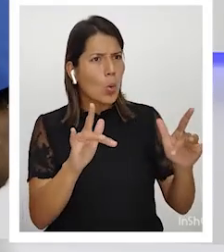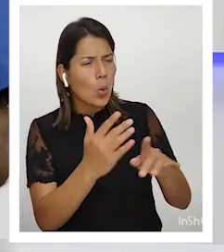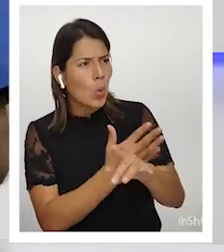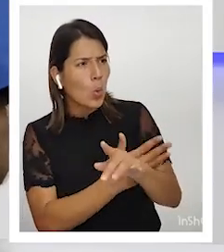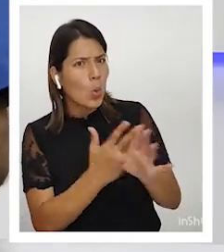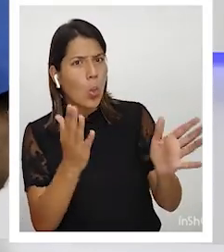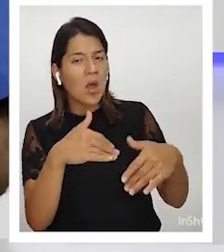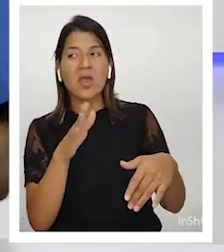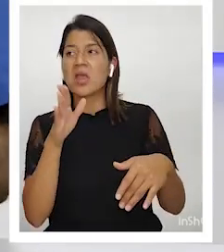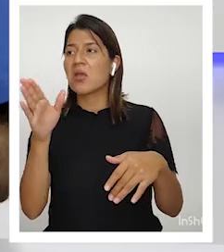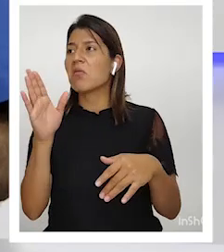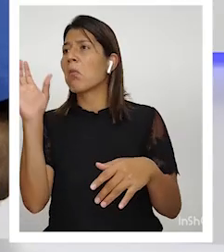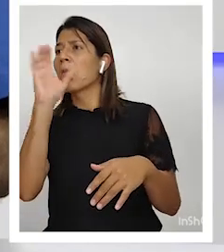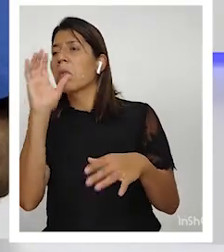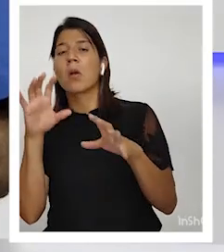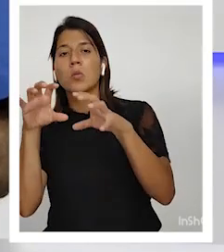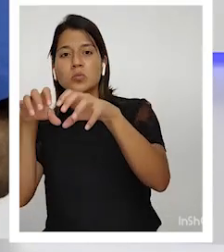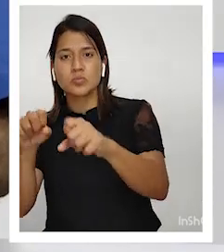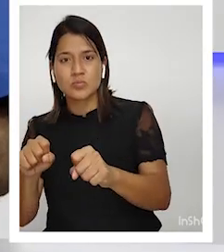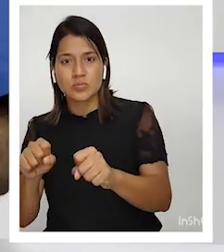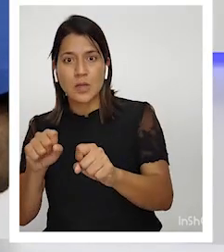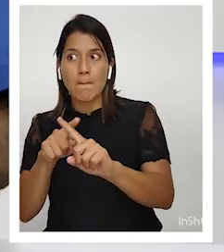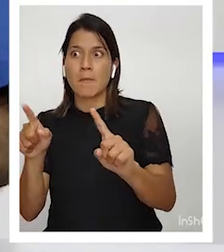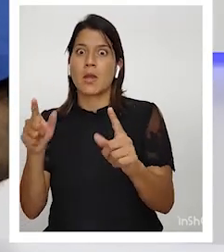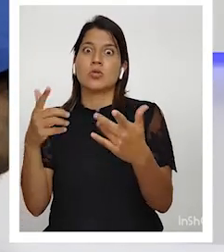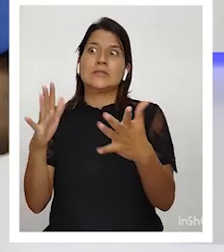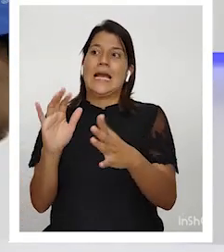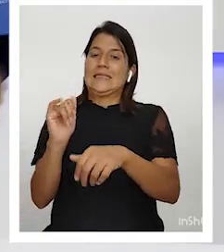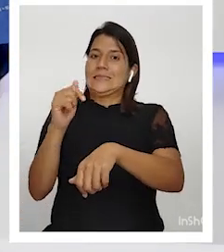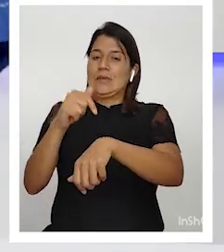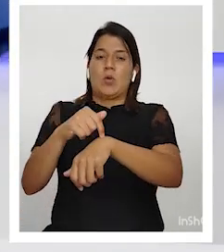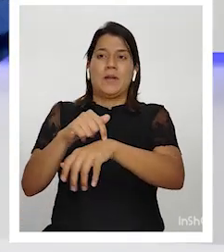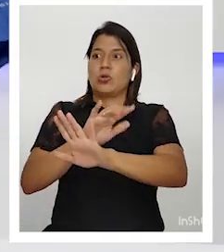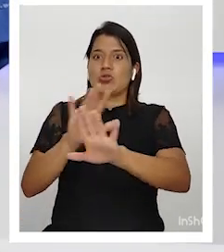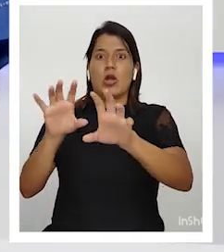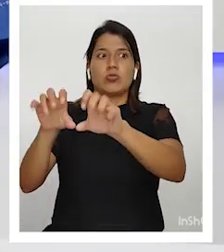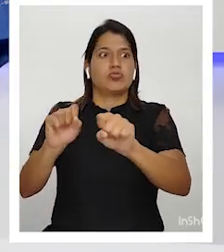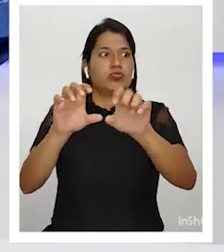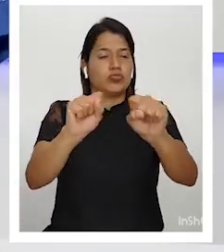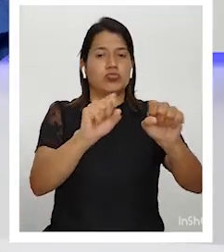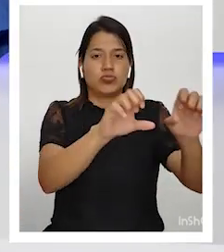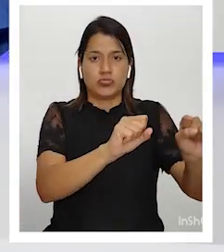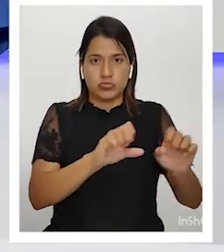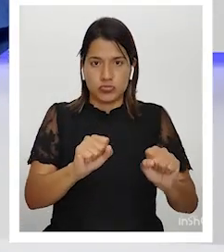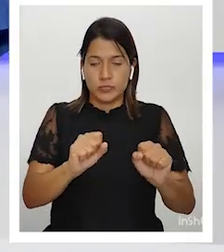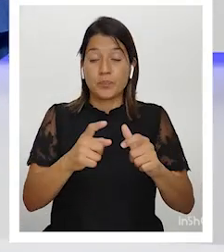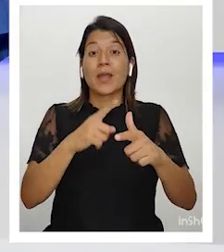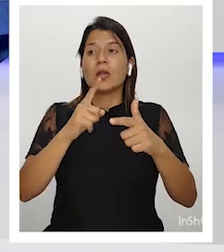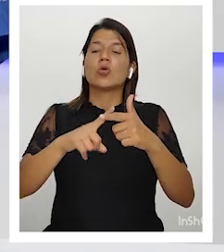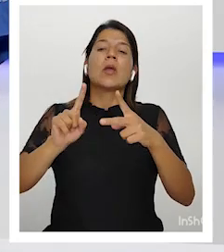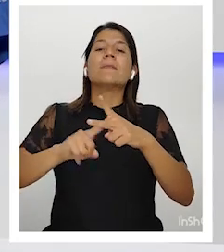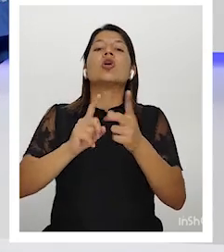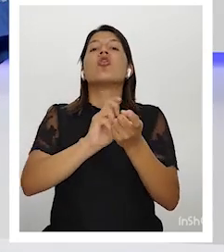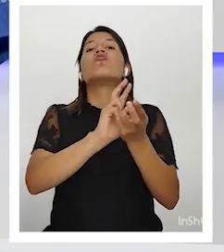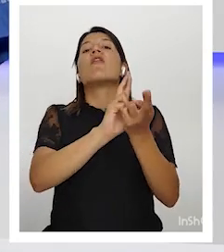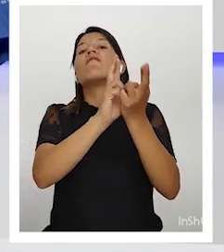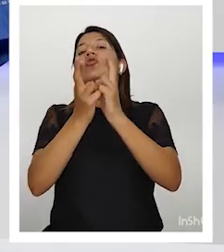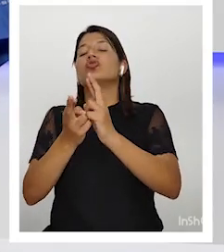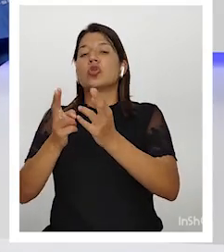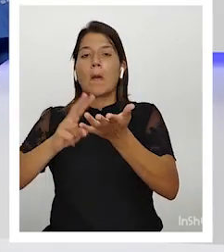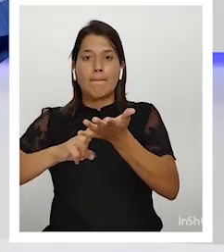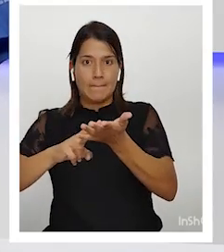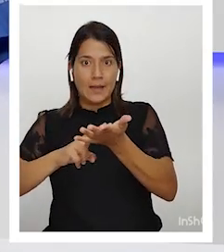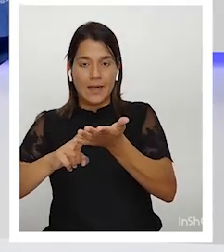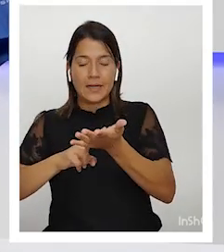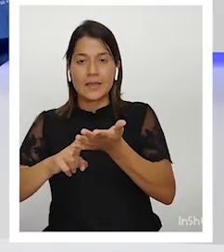Revolución Verde redujo el empleo considerablemente. Por ejemplo, sobre las bananeras, una plantación que tenía